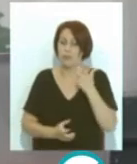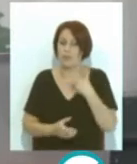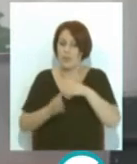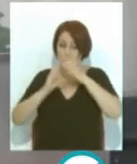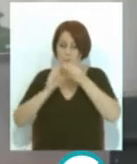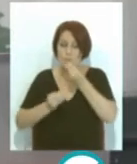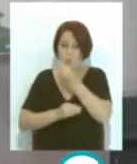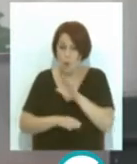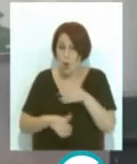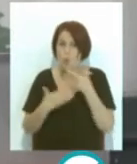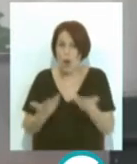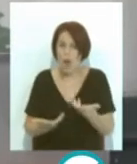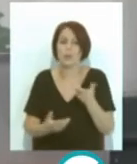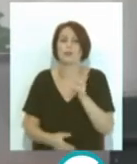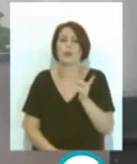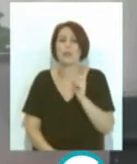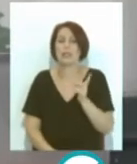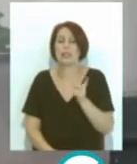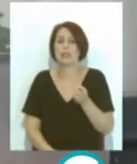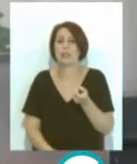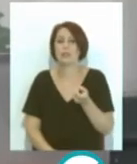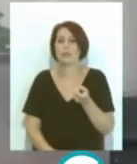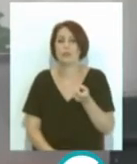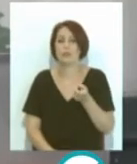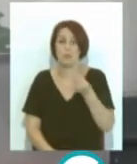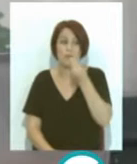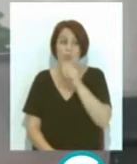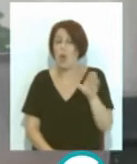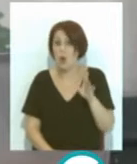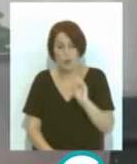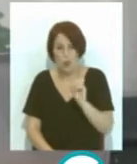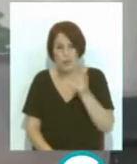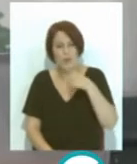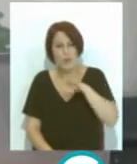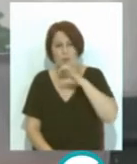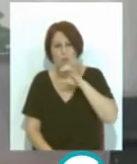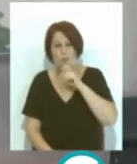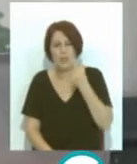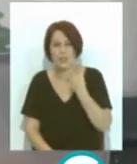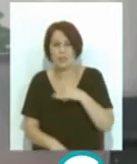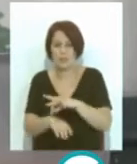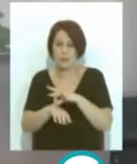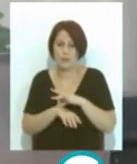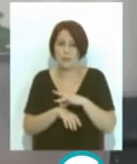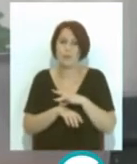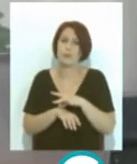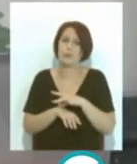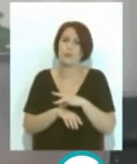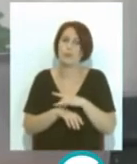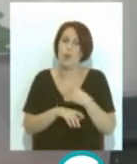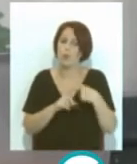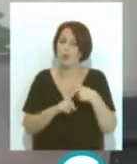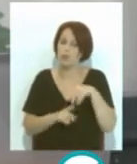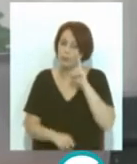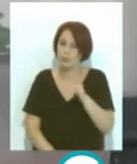desayunos y no solamente cuáles son los mejores sino también los más curiosos invitaremos a ver cosas